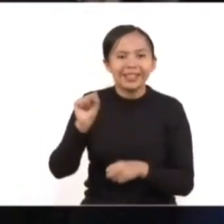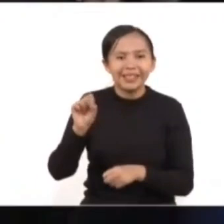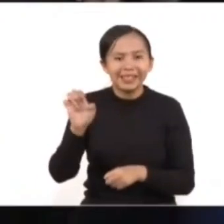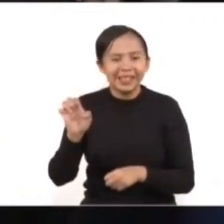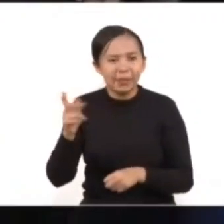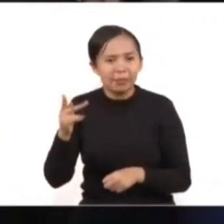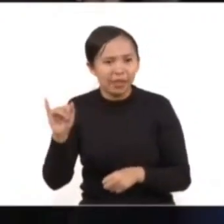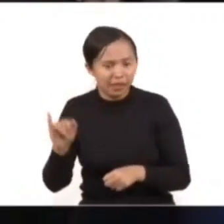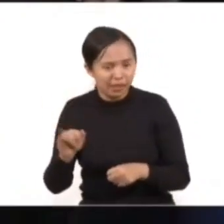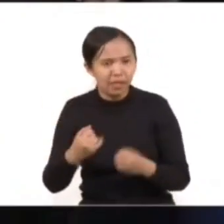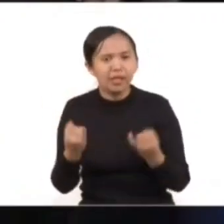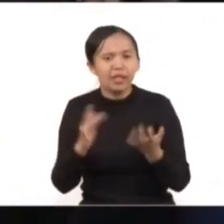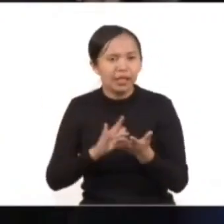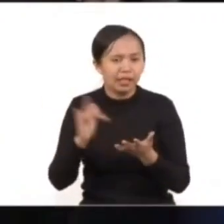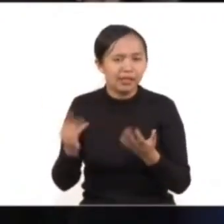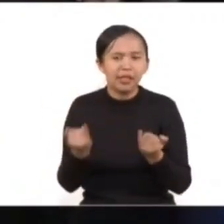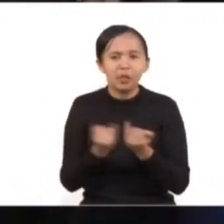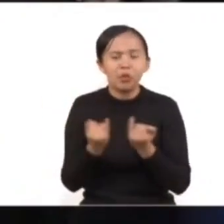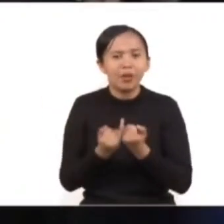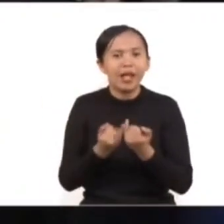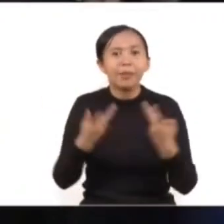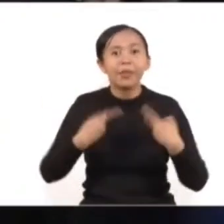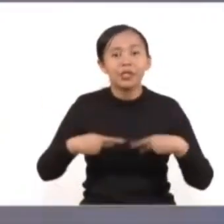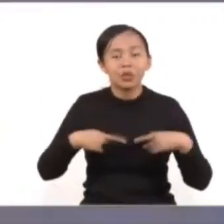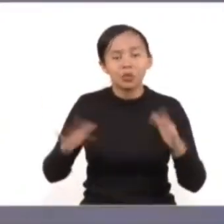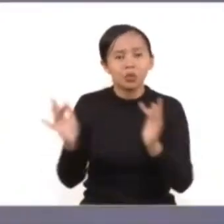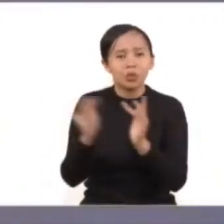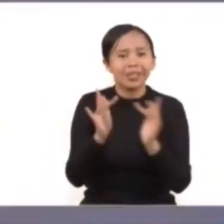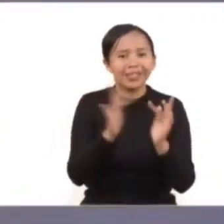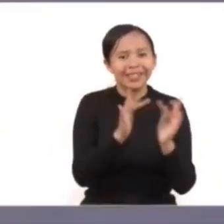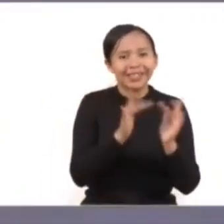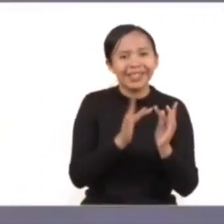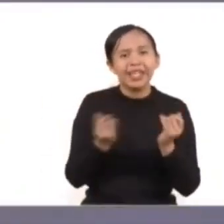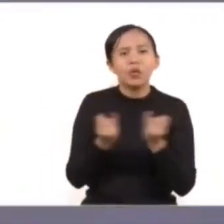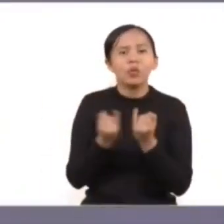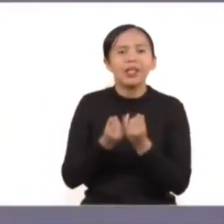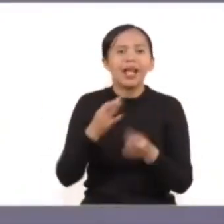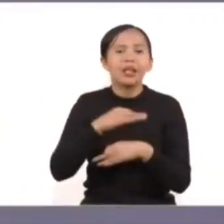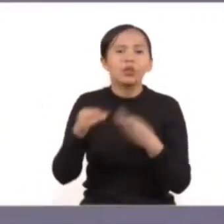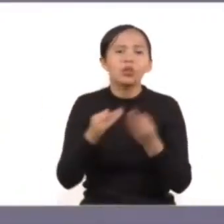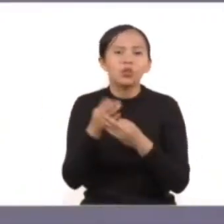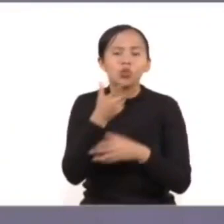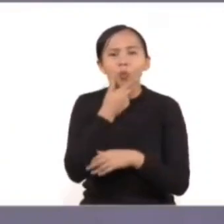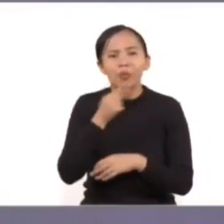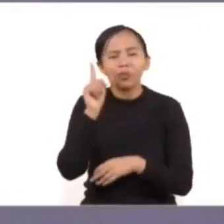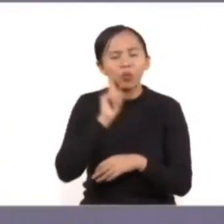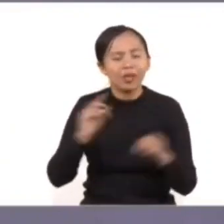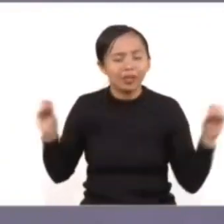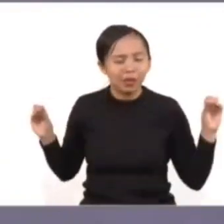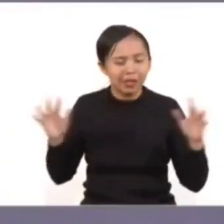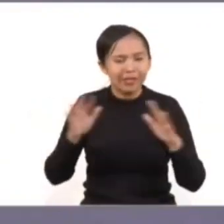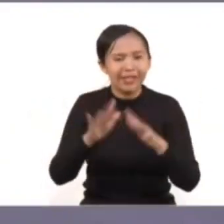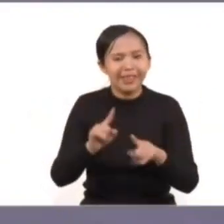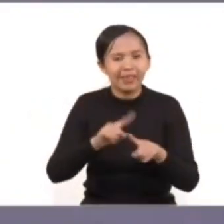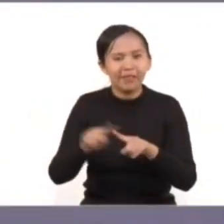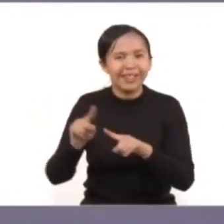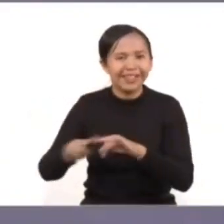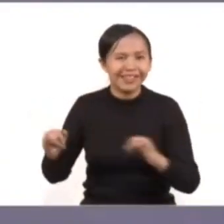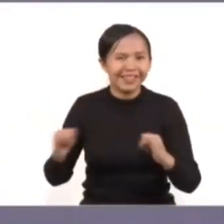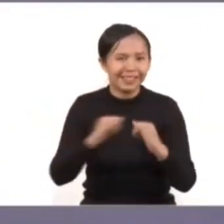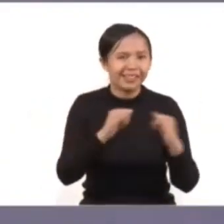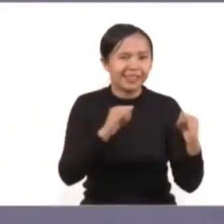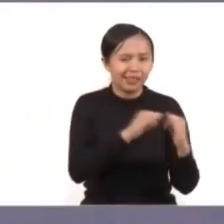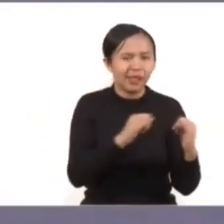muchas gracias, así como a quienes nos ven por las redes sociales y a todas y a todos los que nos acompañan desde diversas